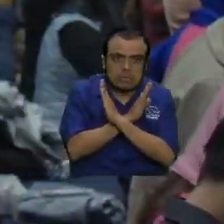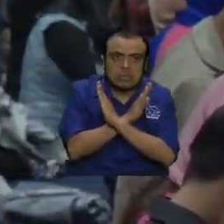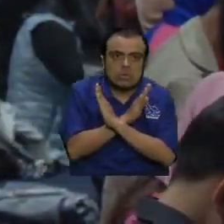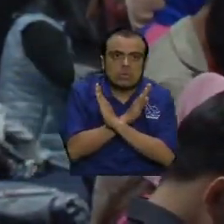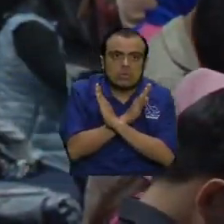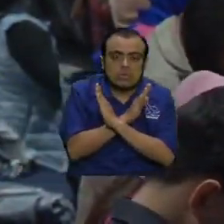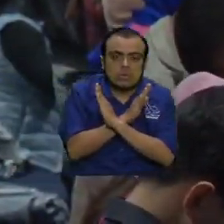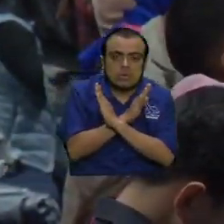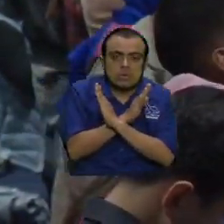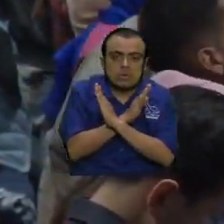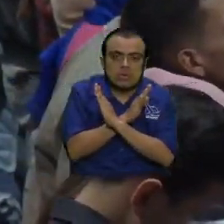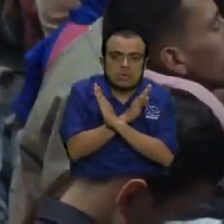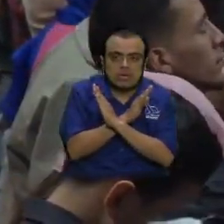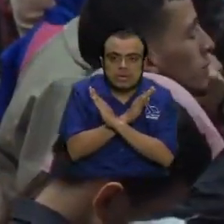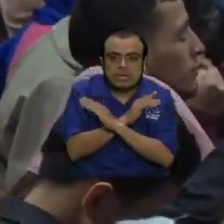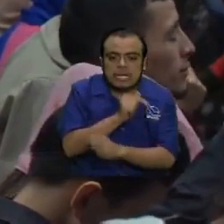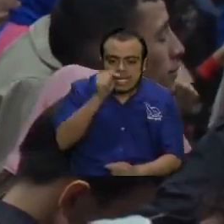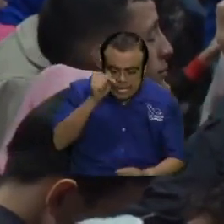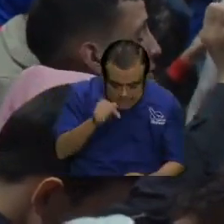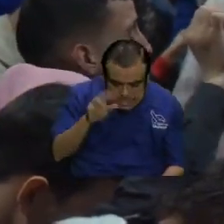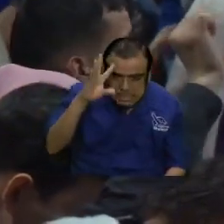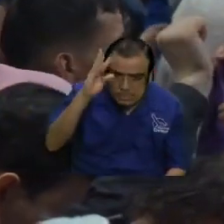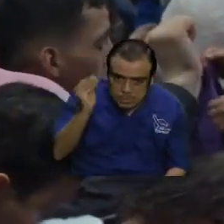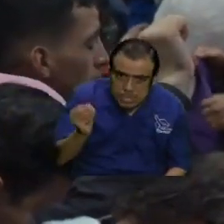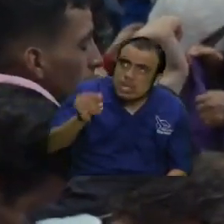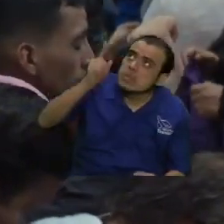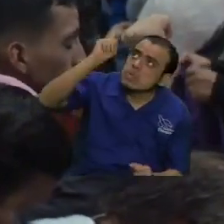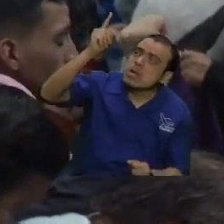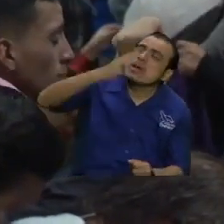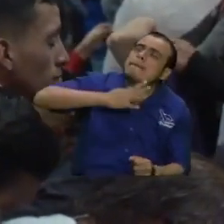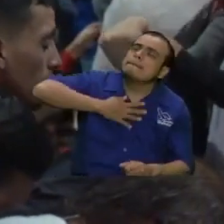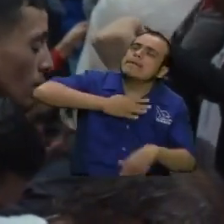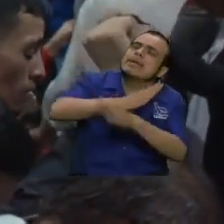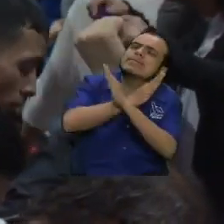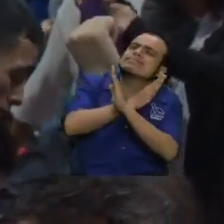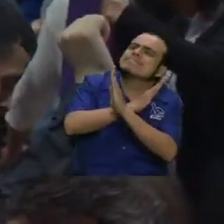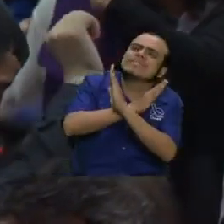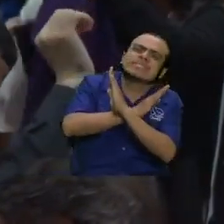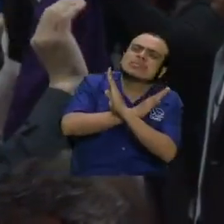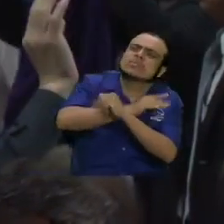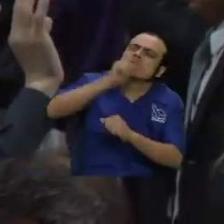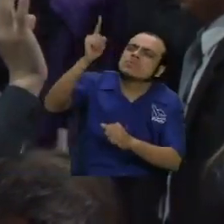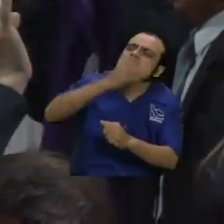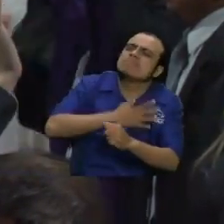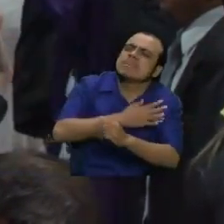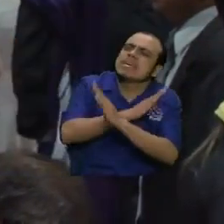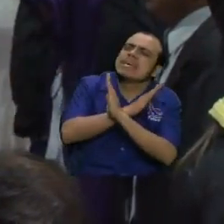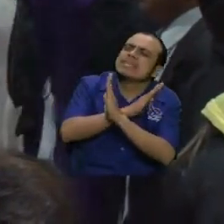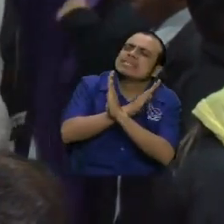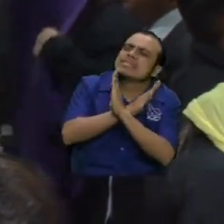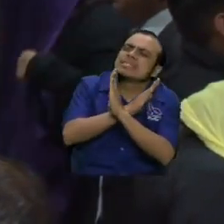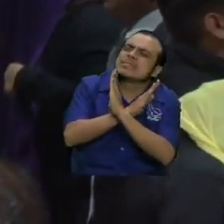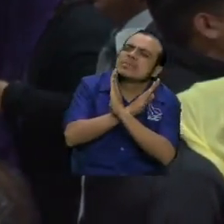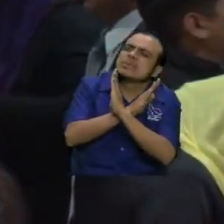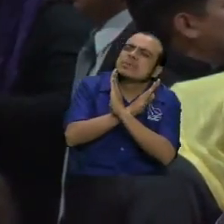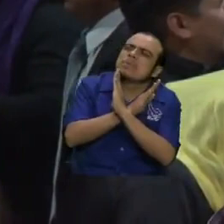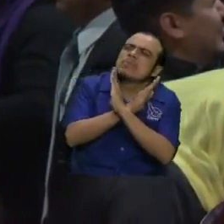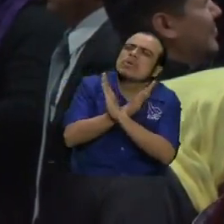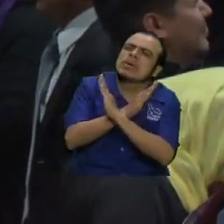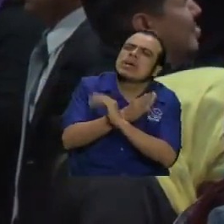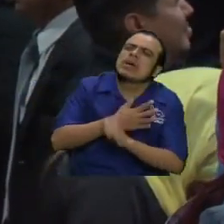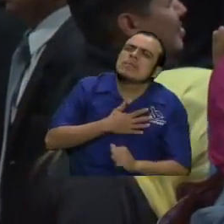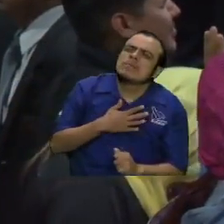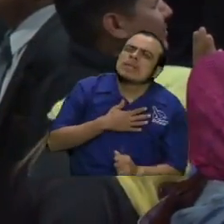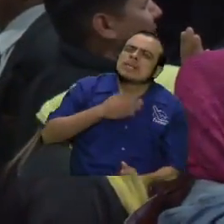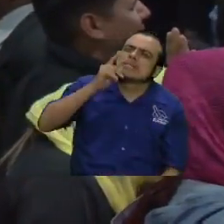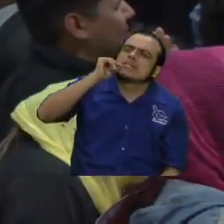Señor que esta razón tú eres mi escudo tú eres mi escudo protégenos